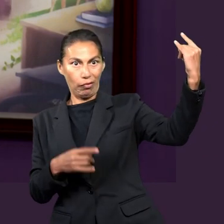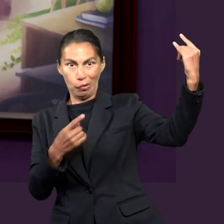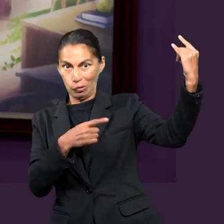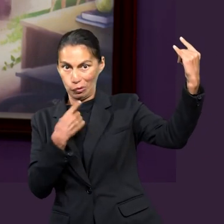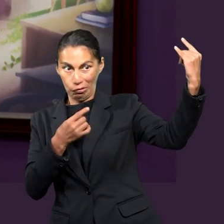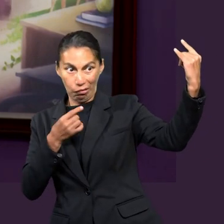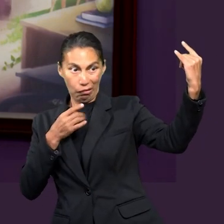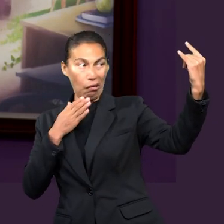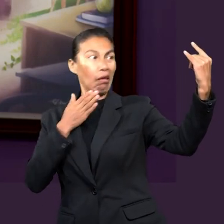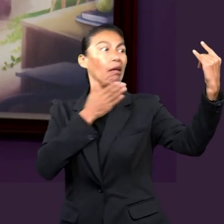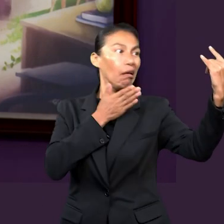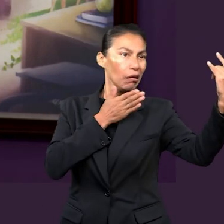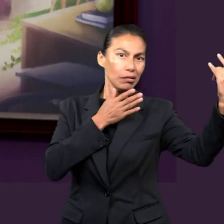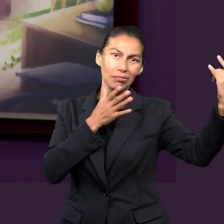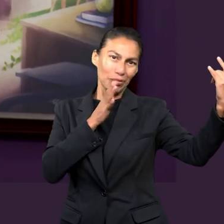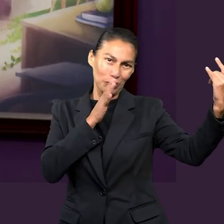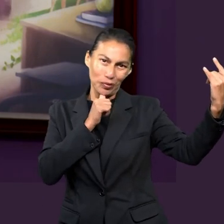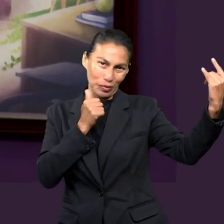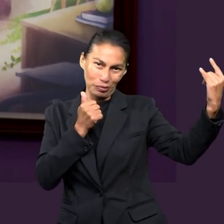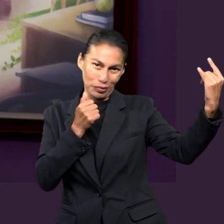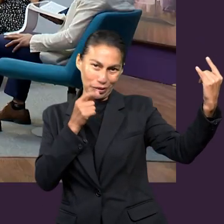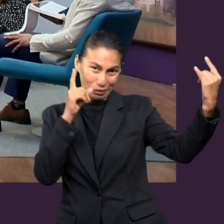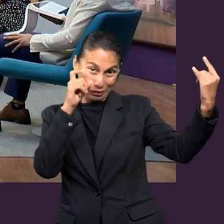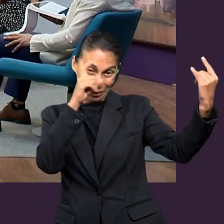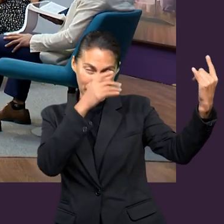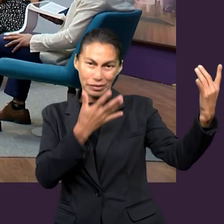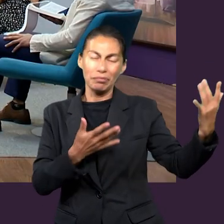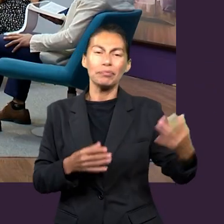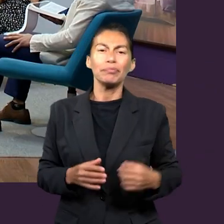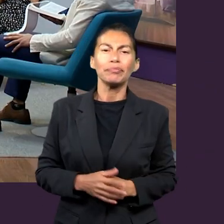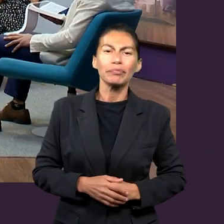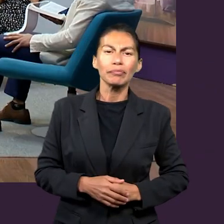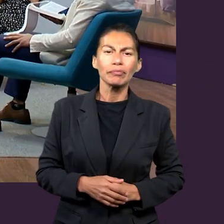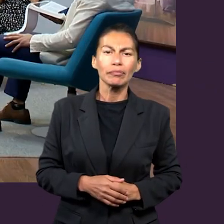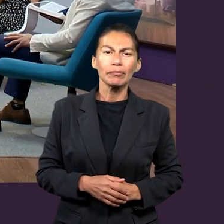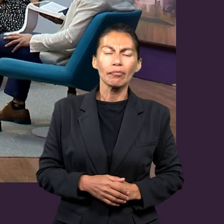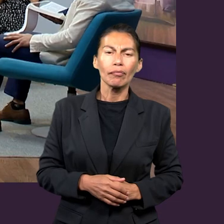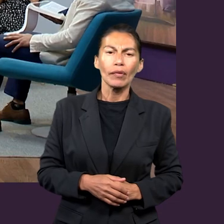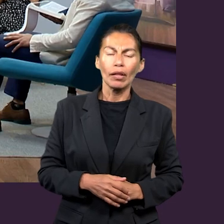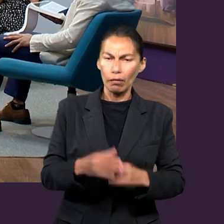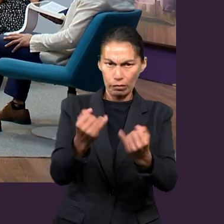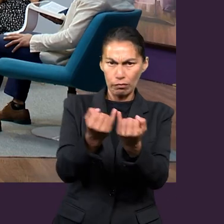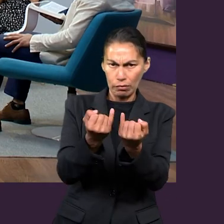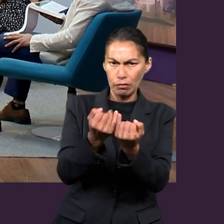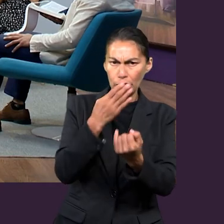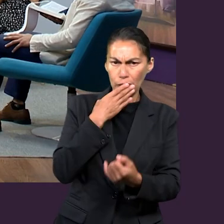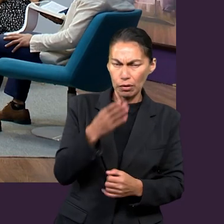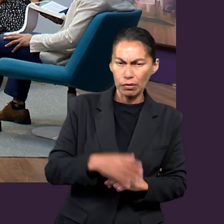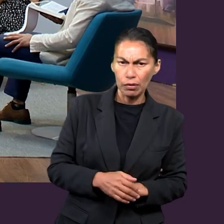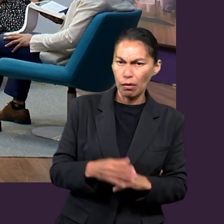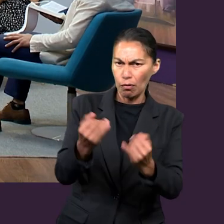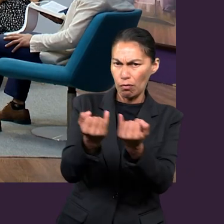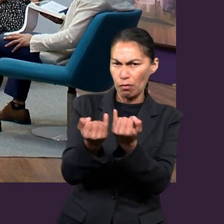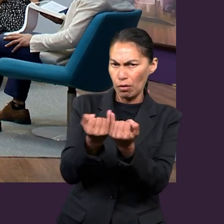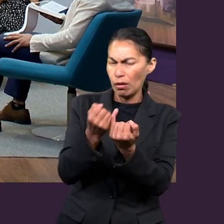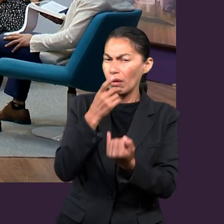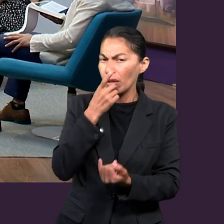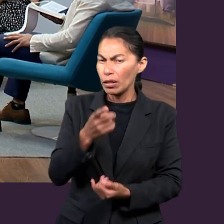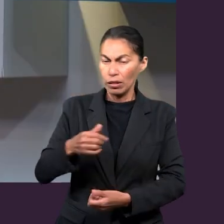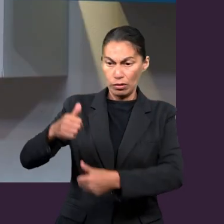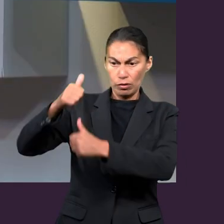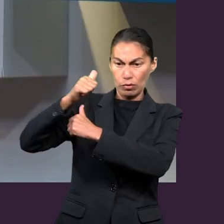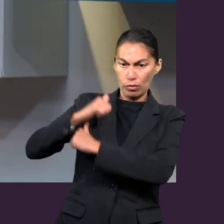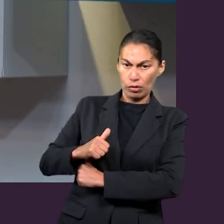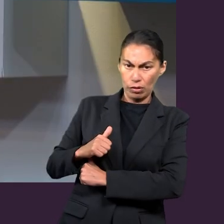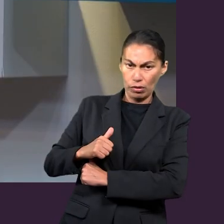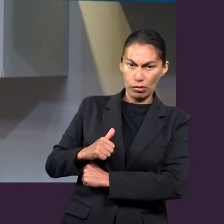fuerza como para ir y atacarlo de alguna manera. Muy bien. También nos habla de que el cristiano debería hacer, o